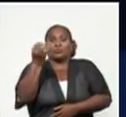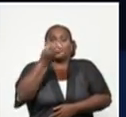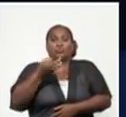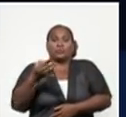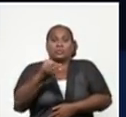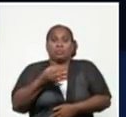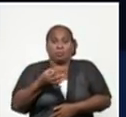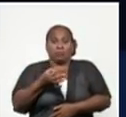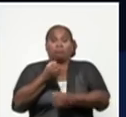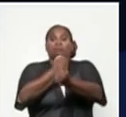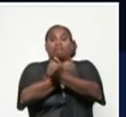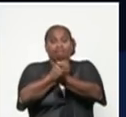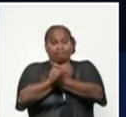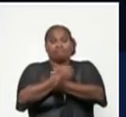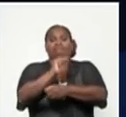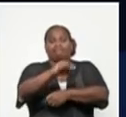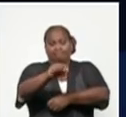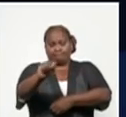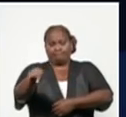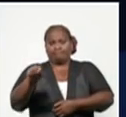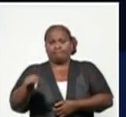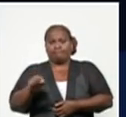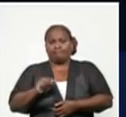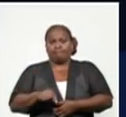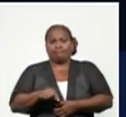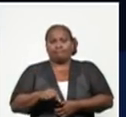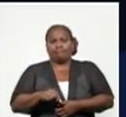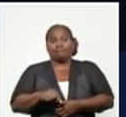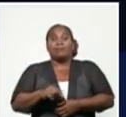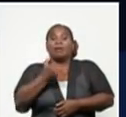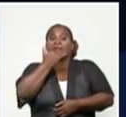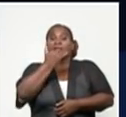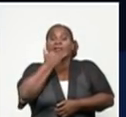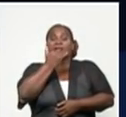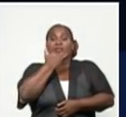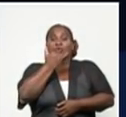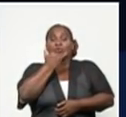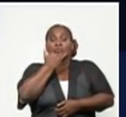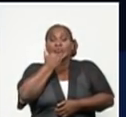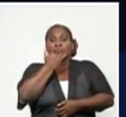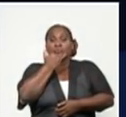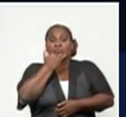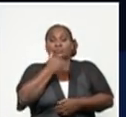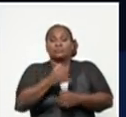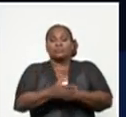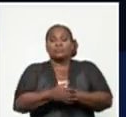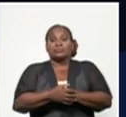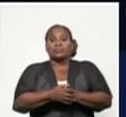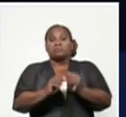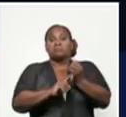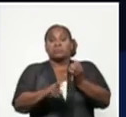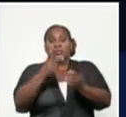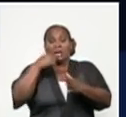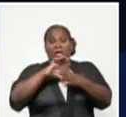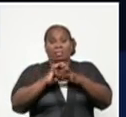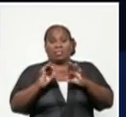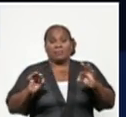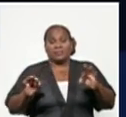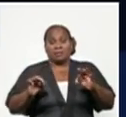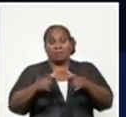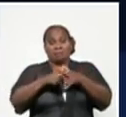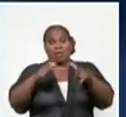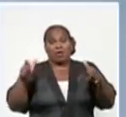está presente en muchos lugares. Las tasas, como es natural, la provincia de Artemisa, con la mayor